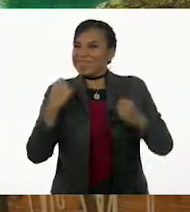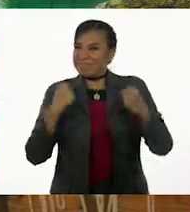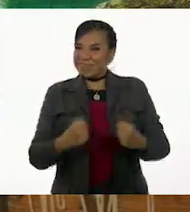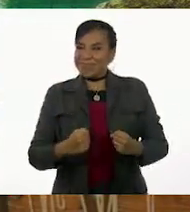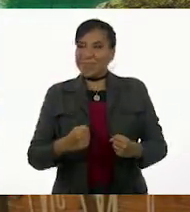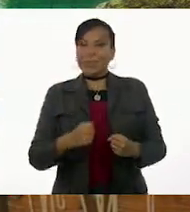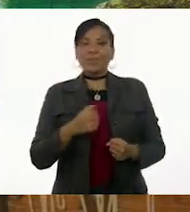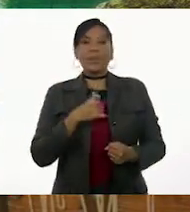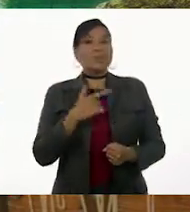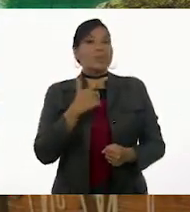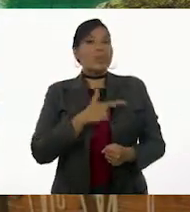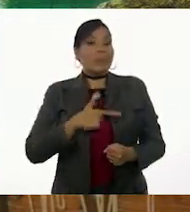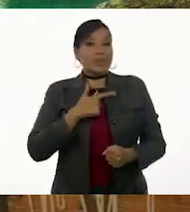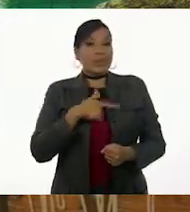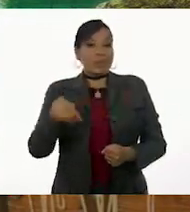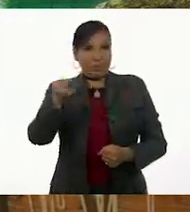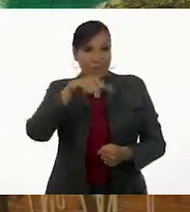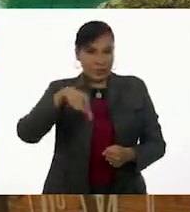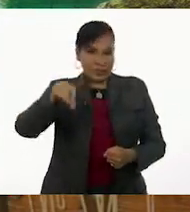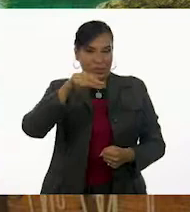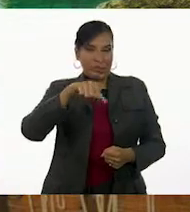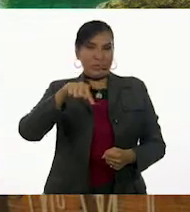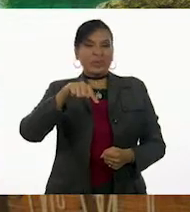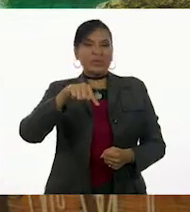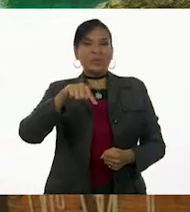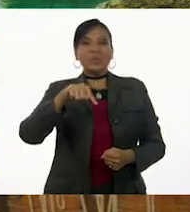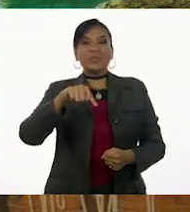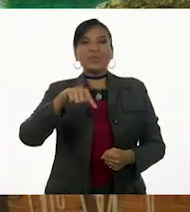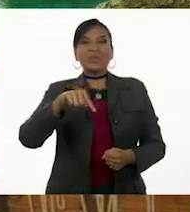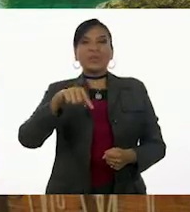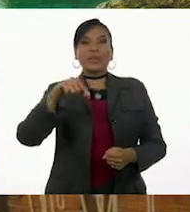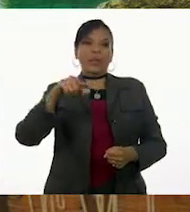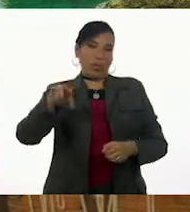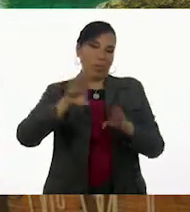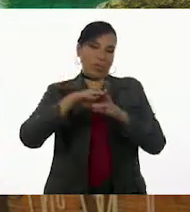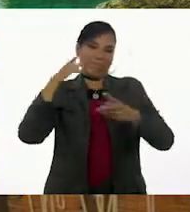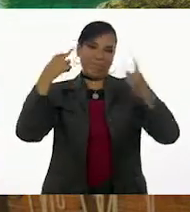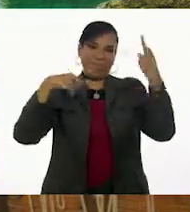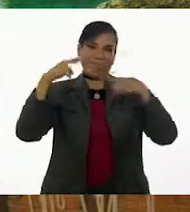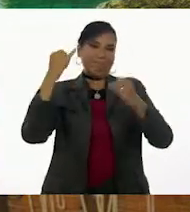Y le encanta estar con todos ellos en este viaje.